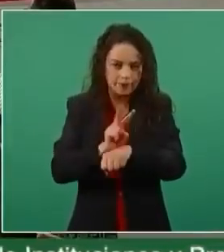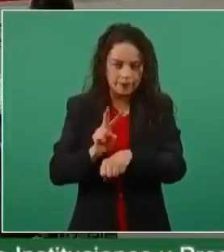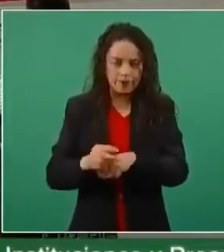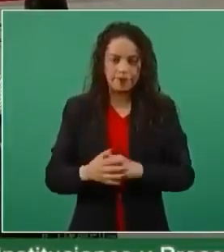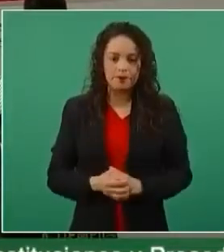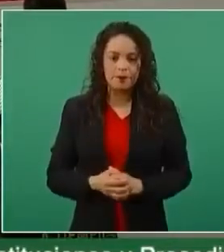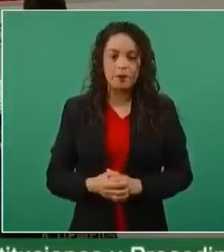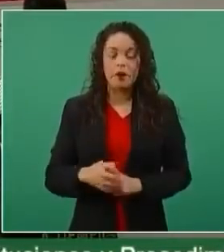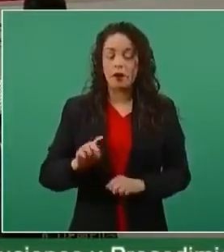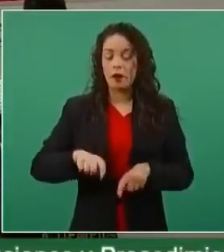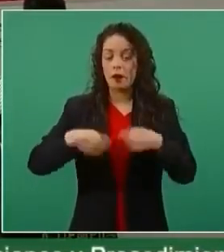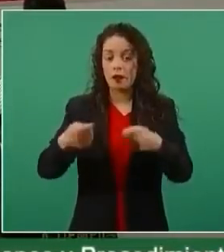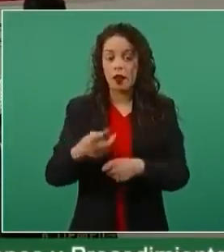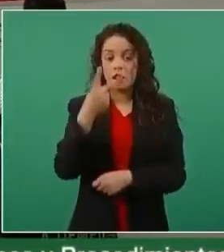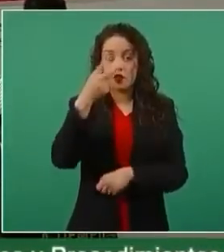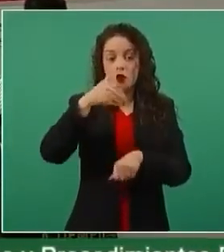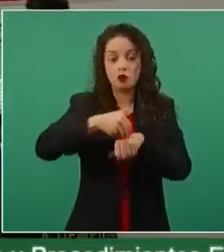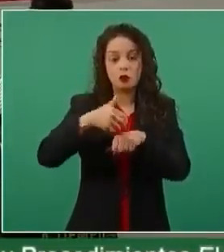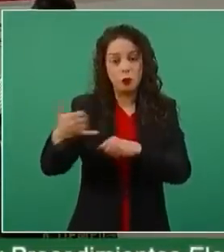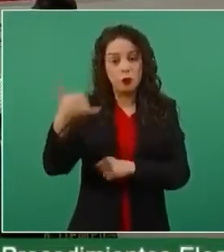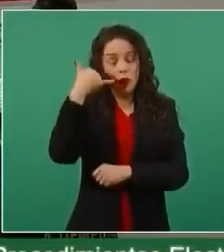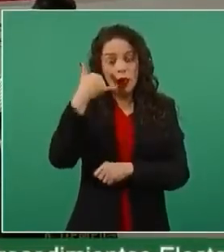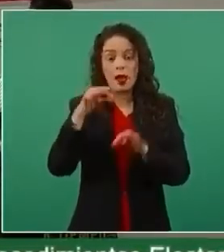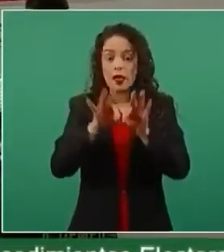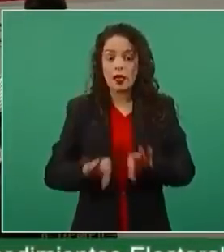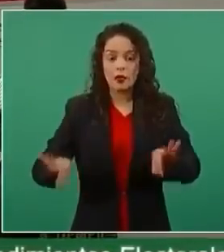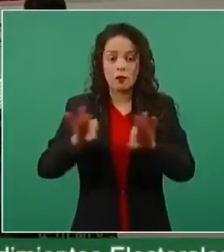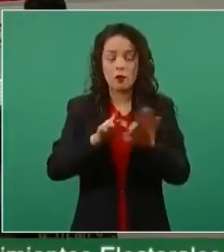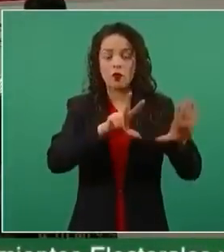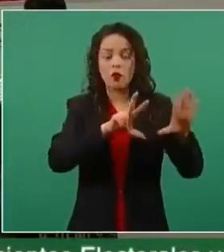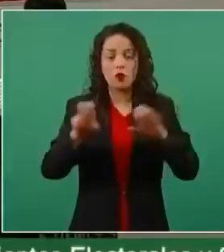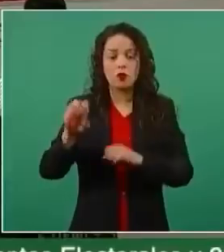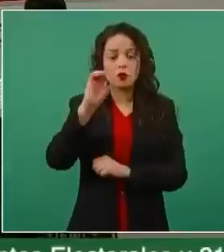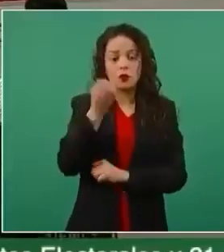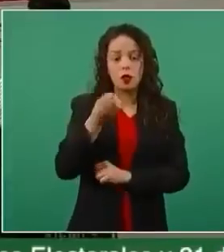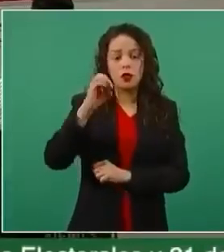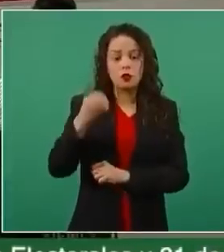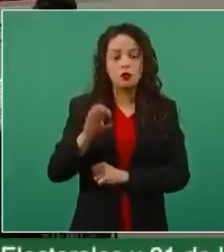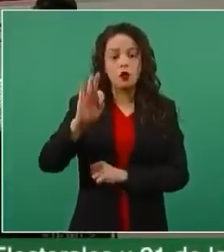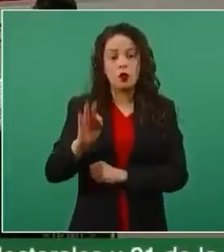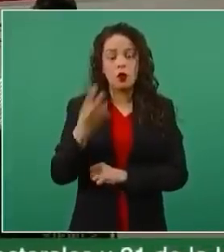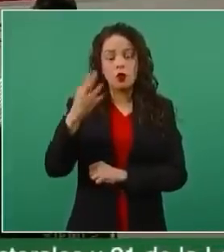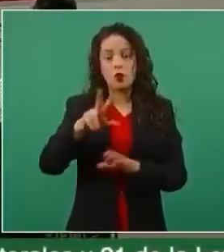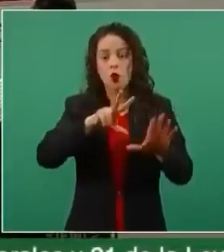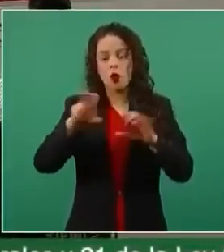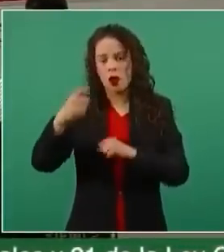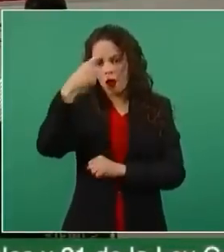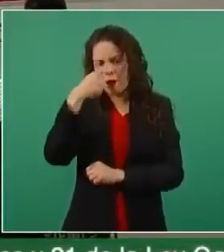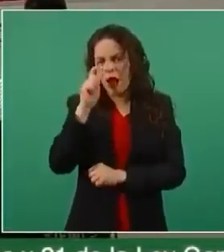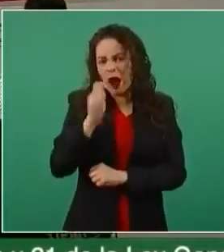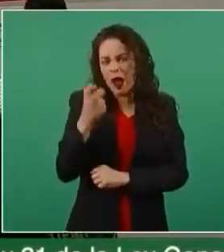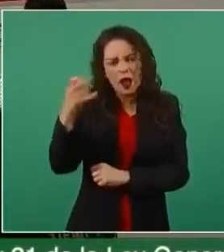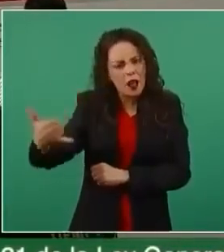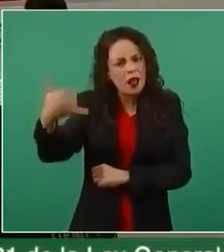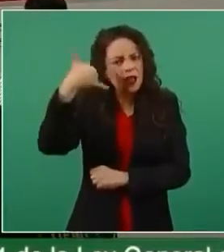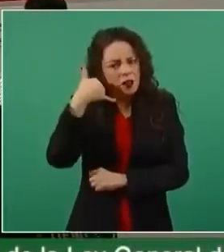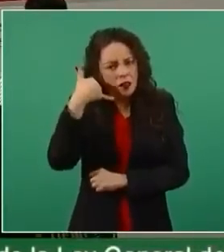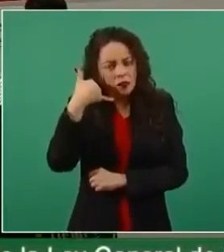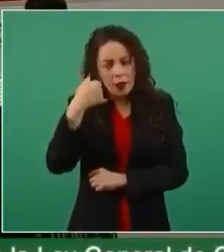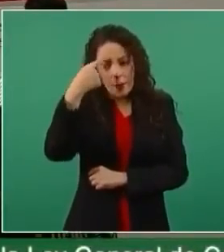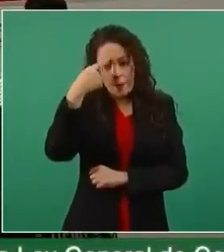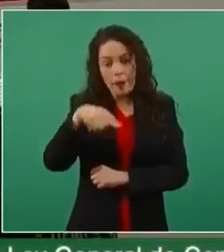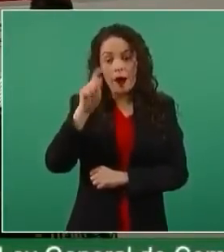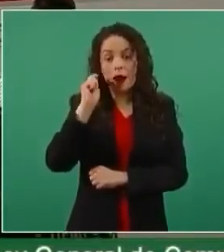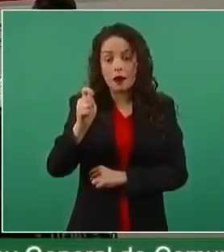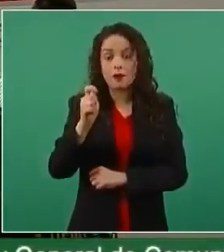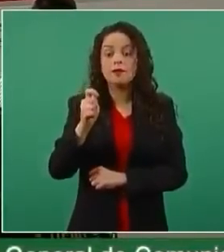telefónicos muy importantes. El primero, el 800-0044-800, es para el reporte de los